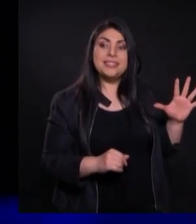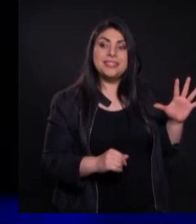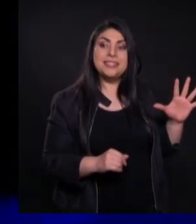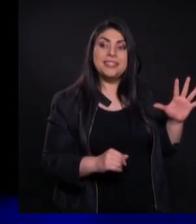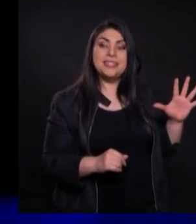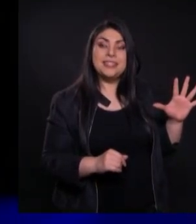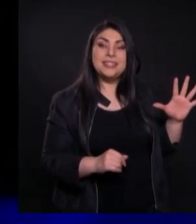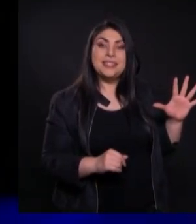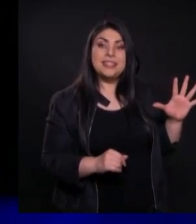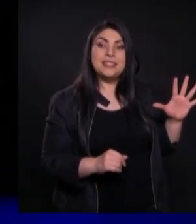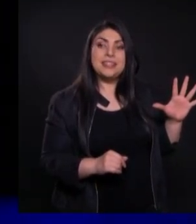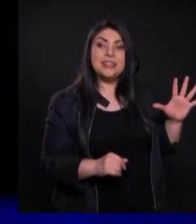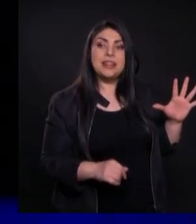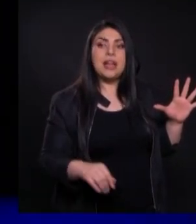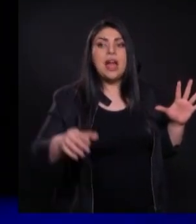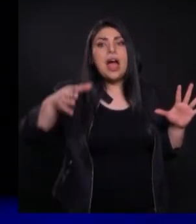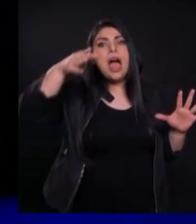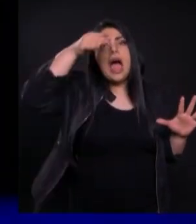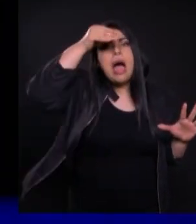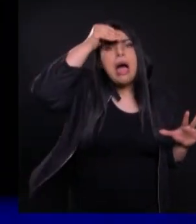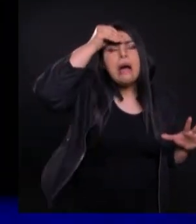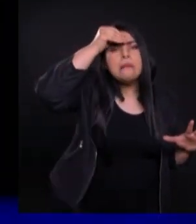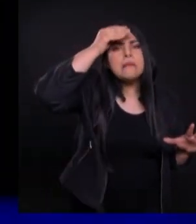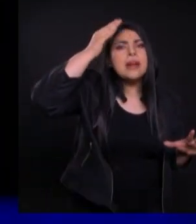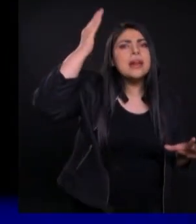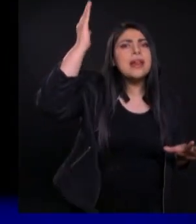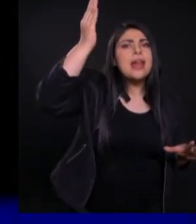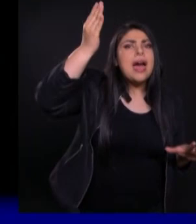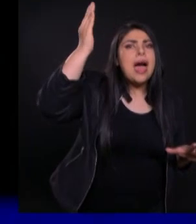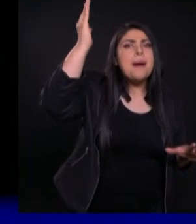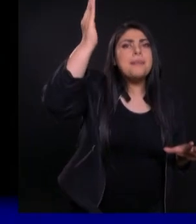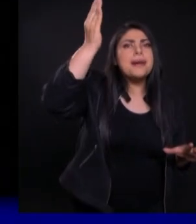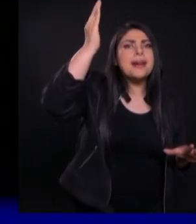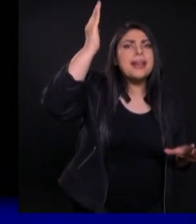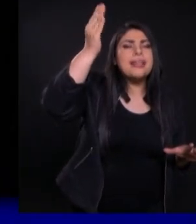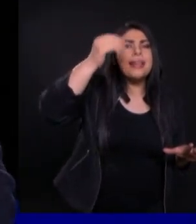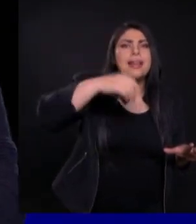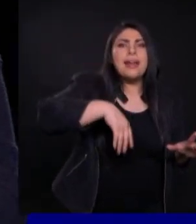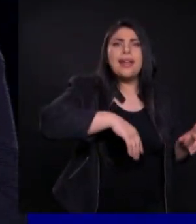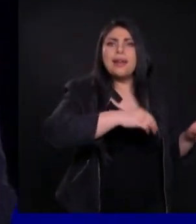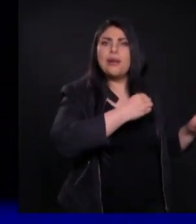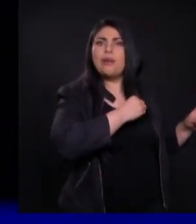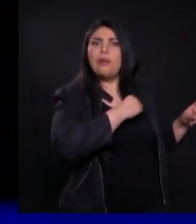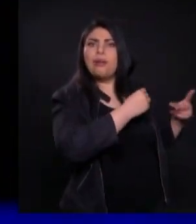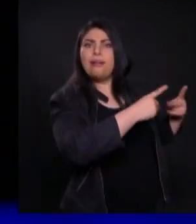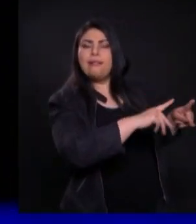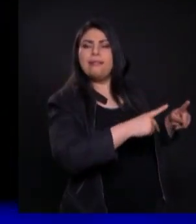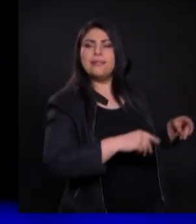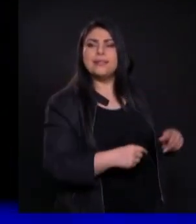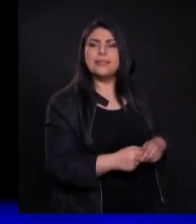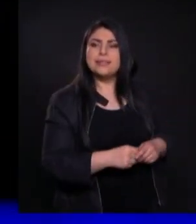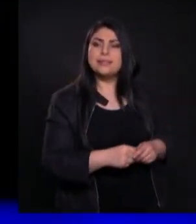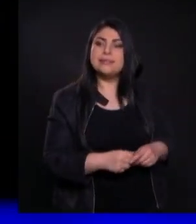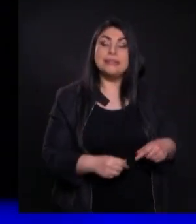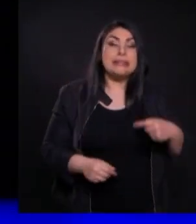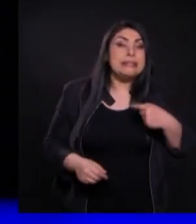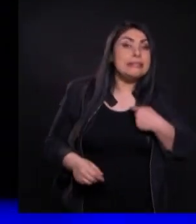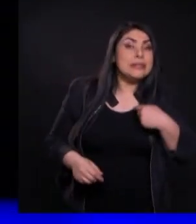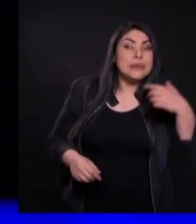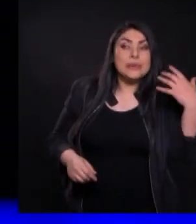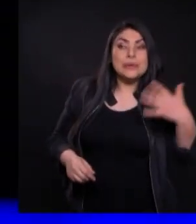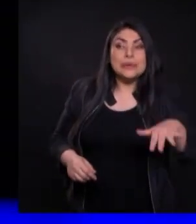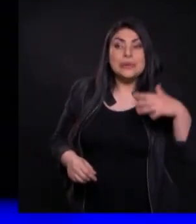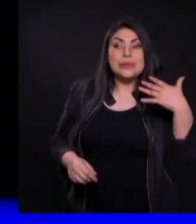Aprender a predicar Del producto Uy ¿En serio? Mire yo de verdad Yo leía esto Y decía